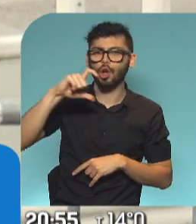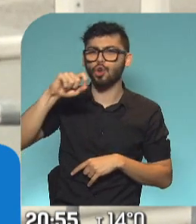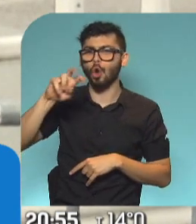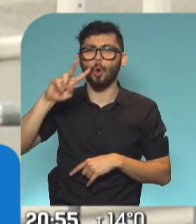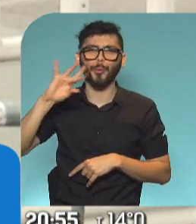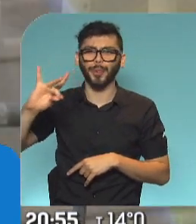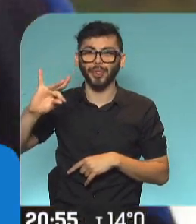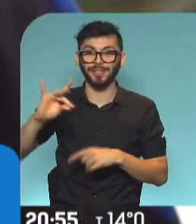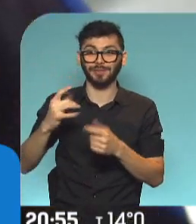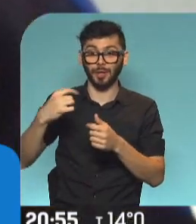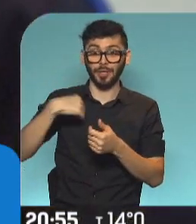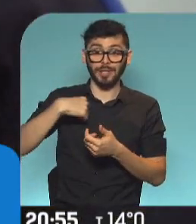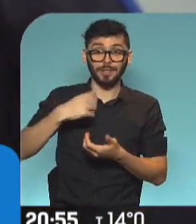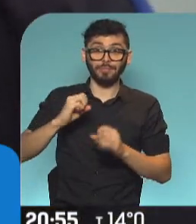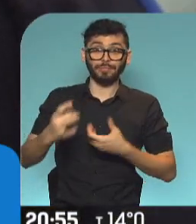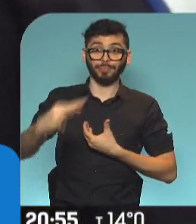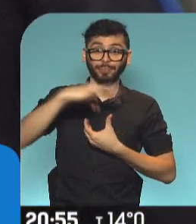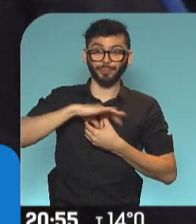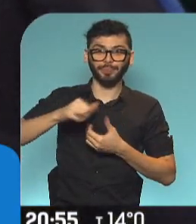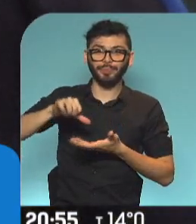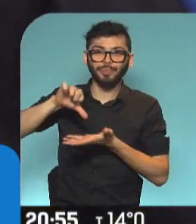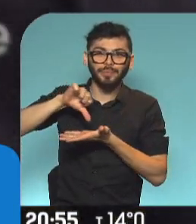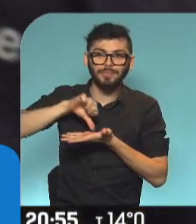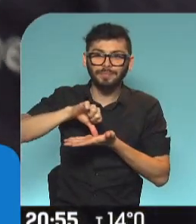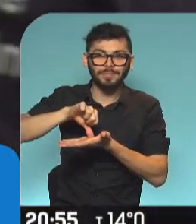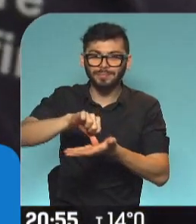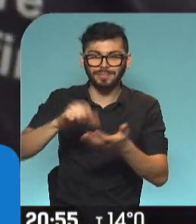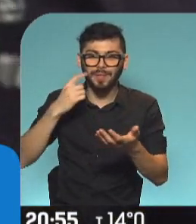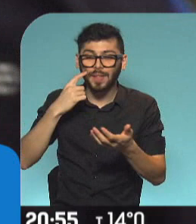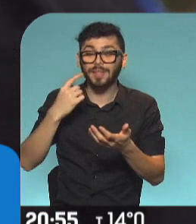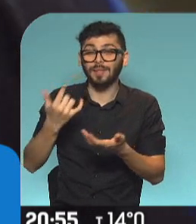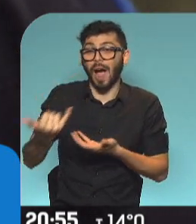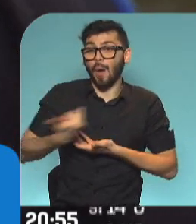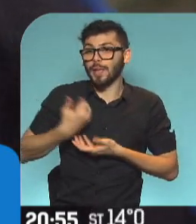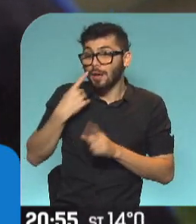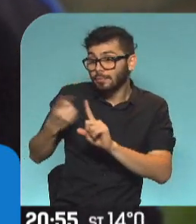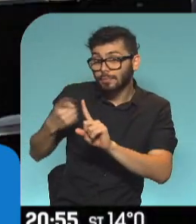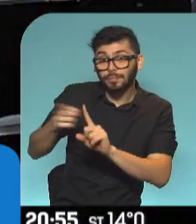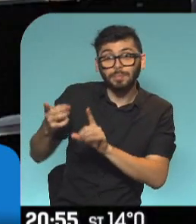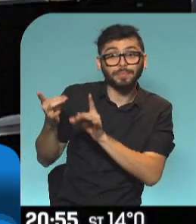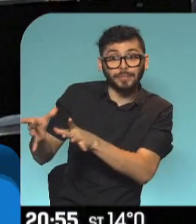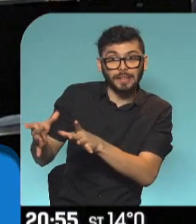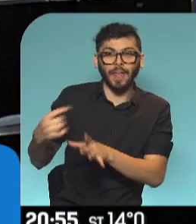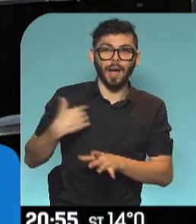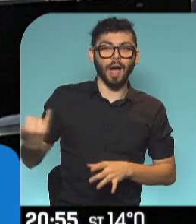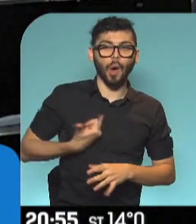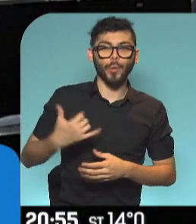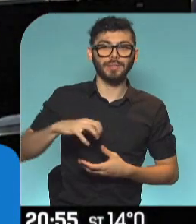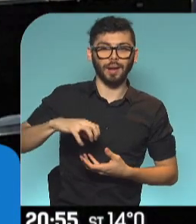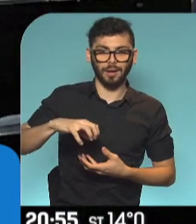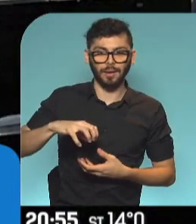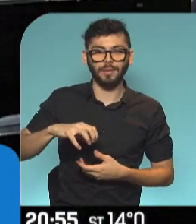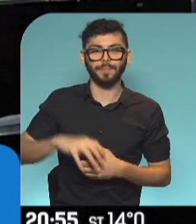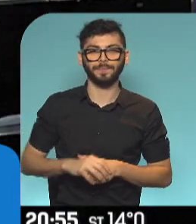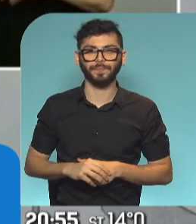contagios e informar a los usuarios si han estado en contacto con alguna persona infectada. Las cosas no